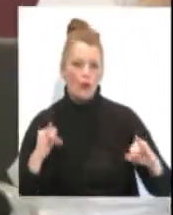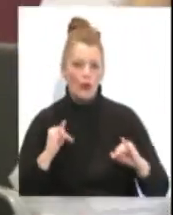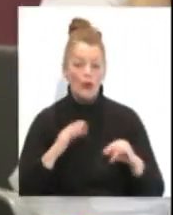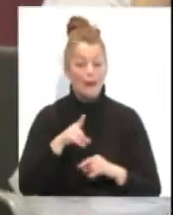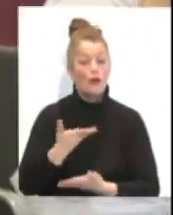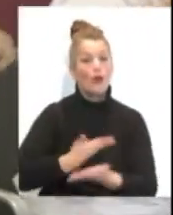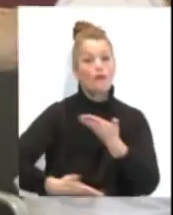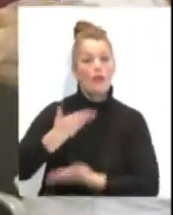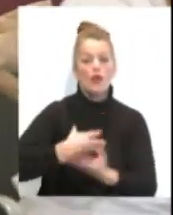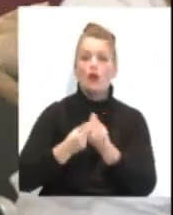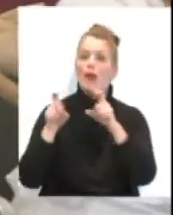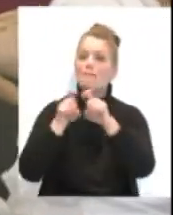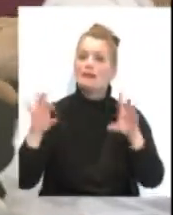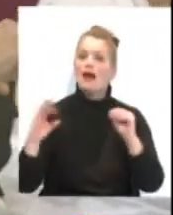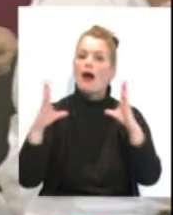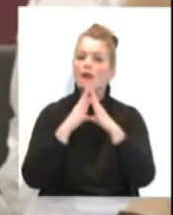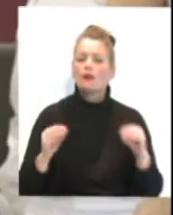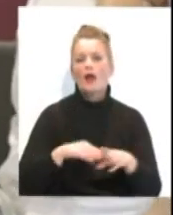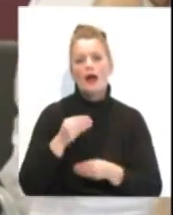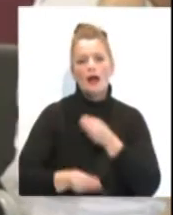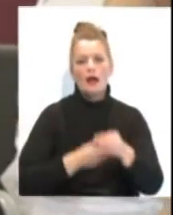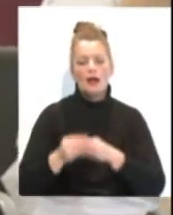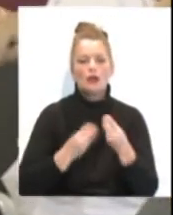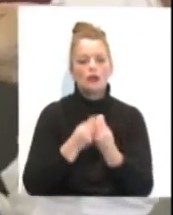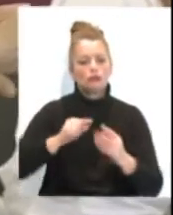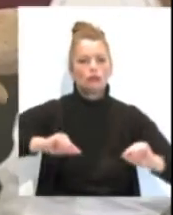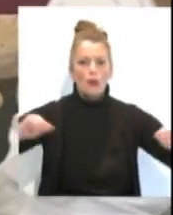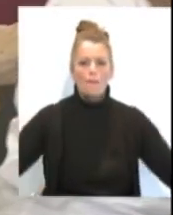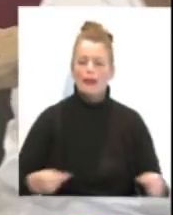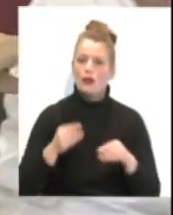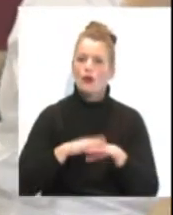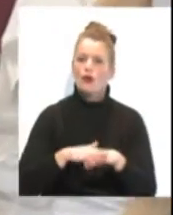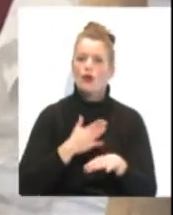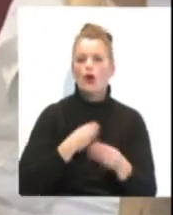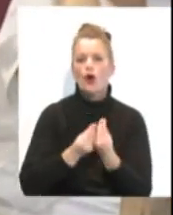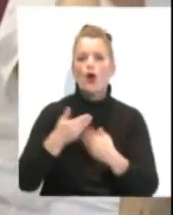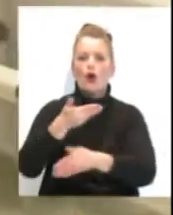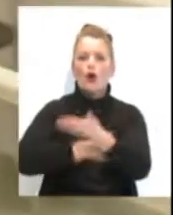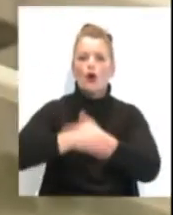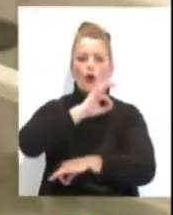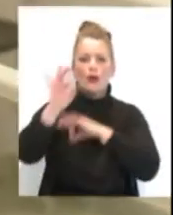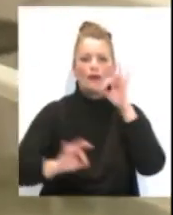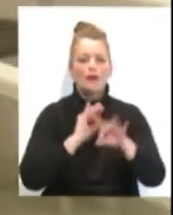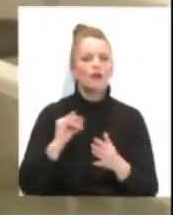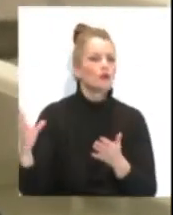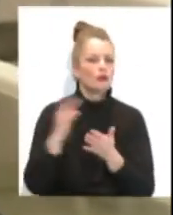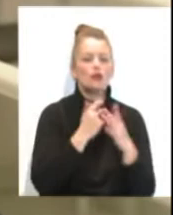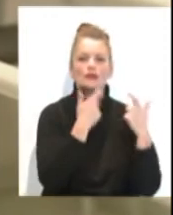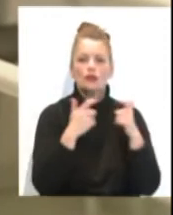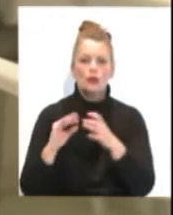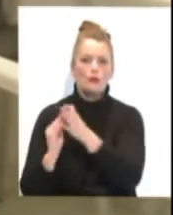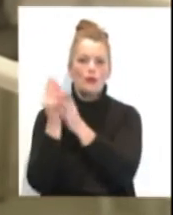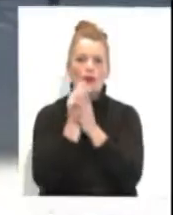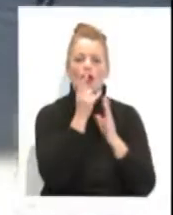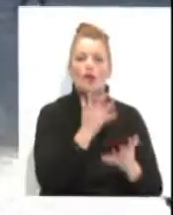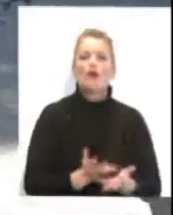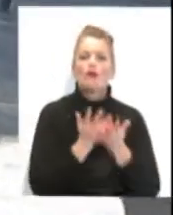colaboración con empresas andaluzas se establece a través de los convenios firmados con organizaciones de todos los sectores productivos, que